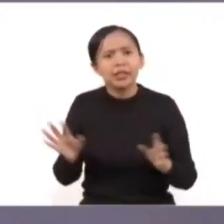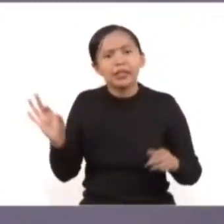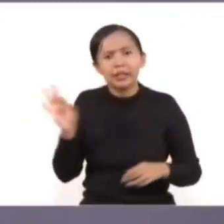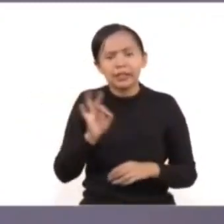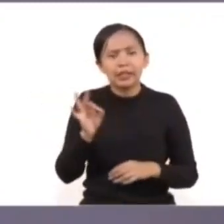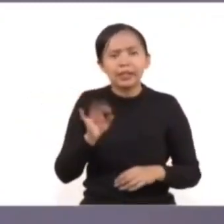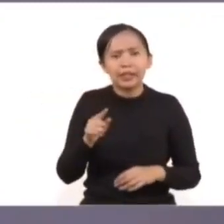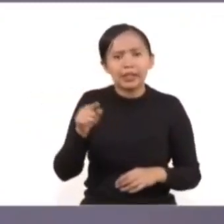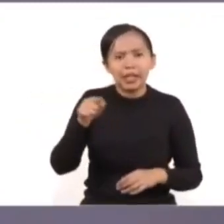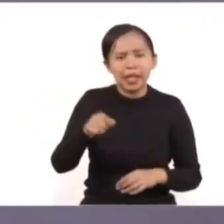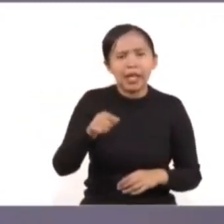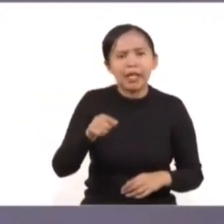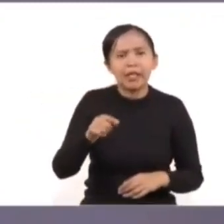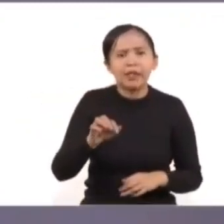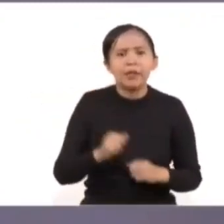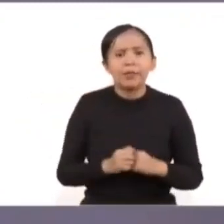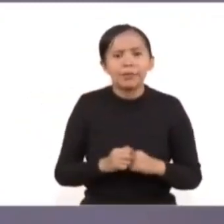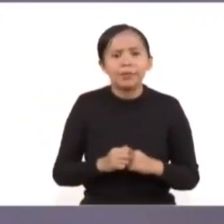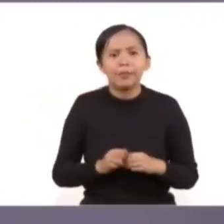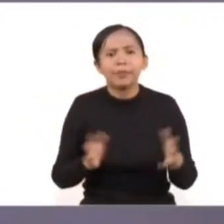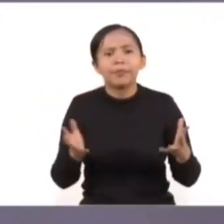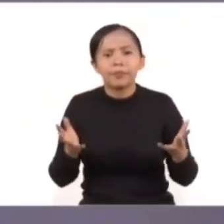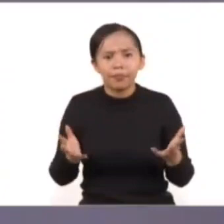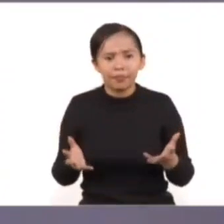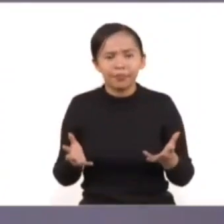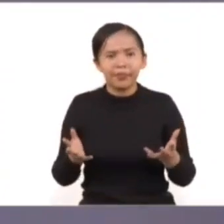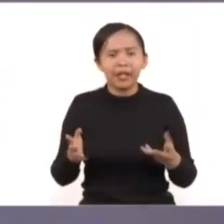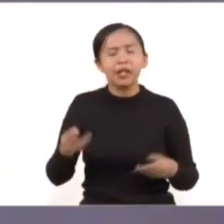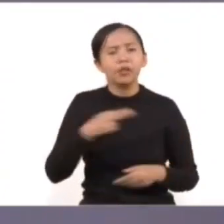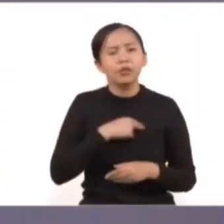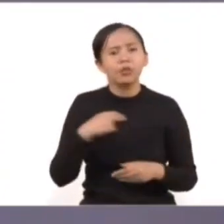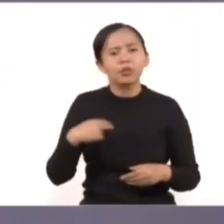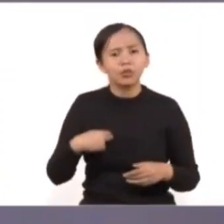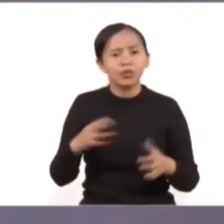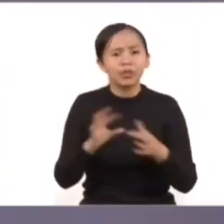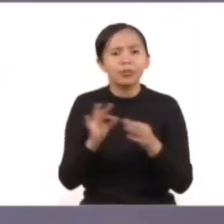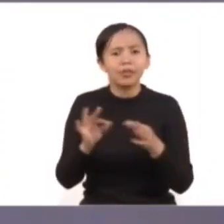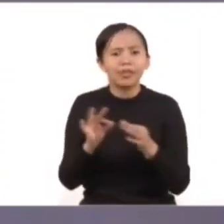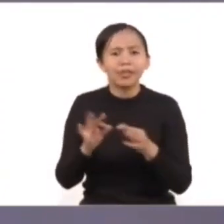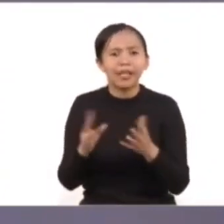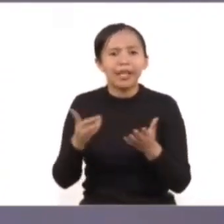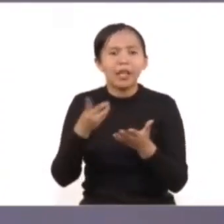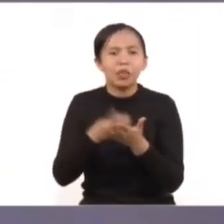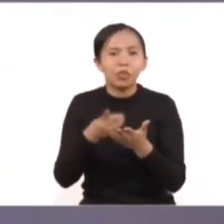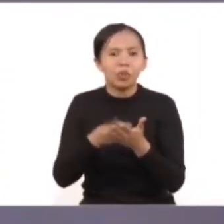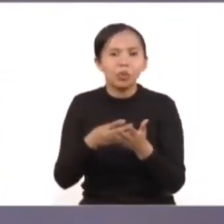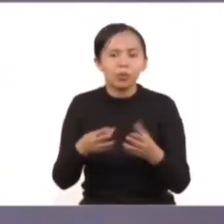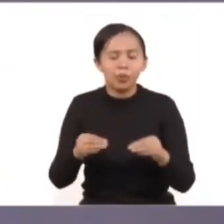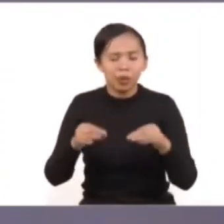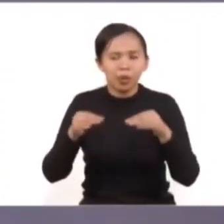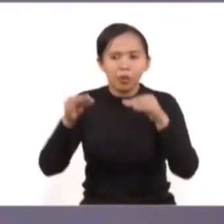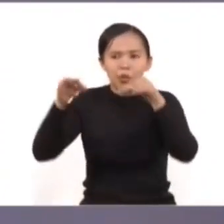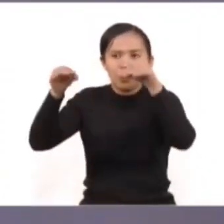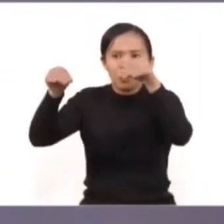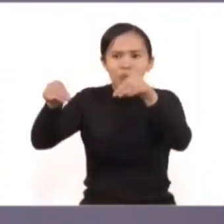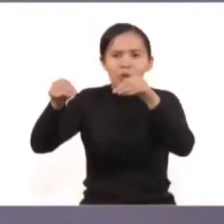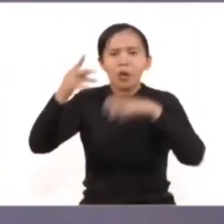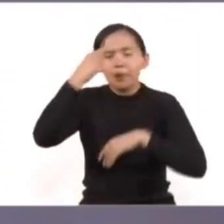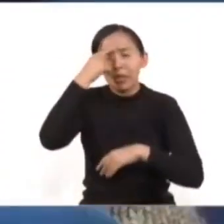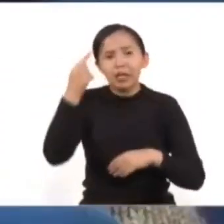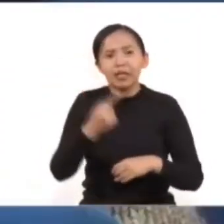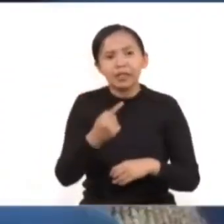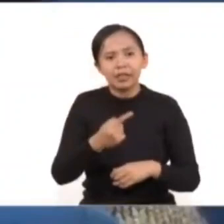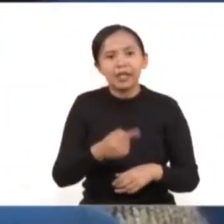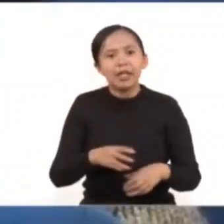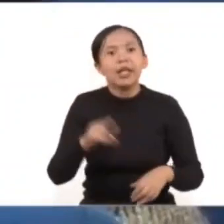quien esté al frente del sindicato. Y hemos también compartido documentos para que en cada plantel se instale una